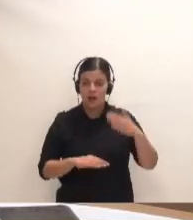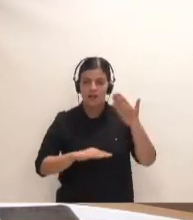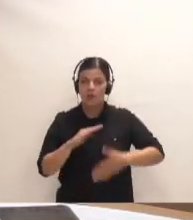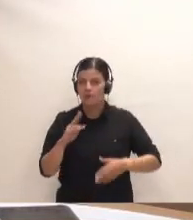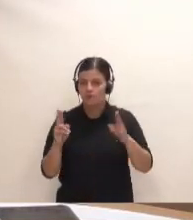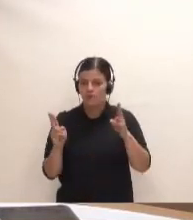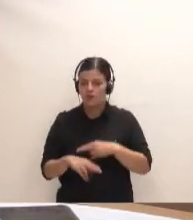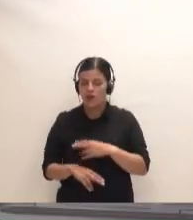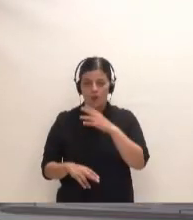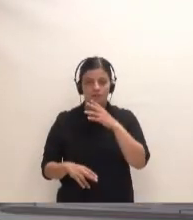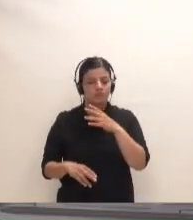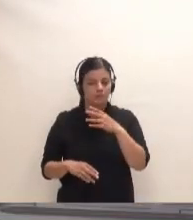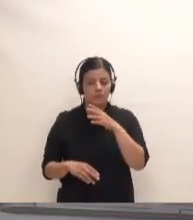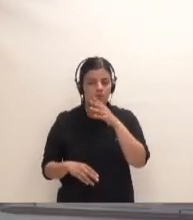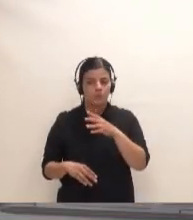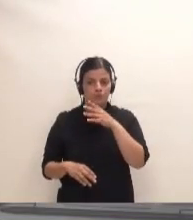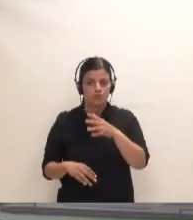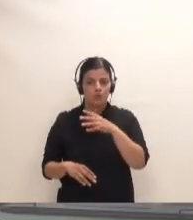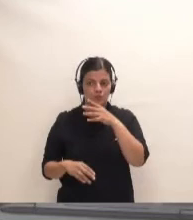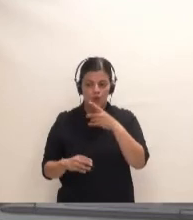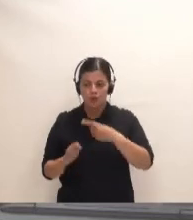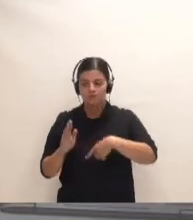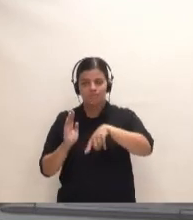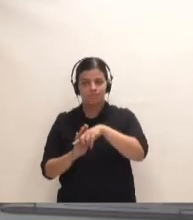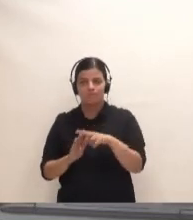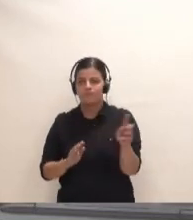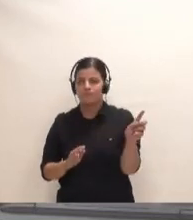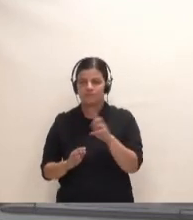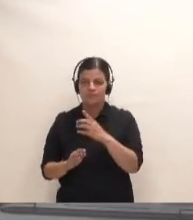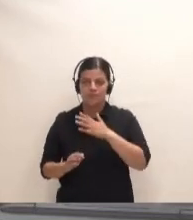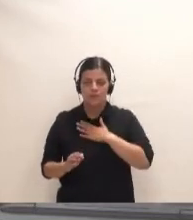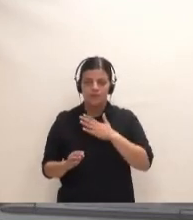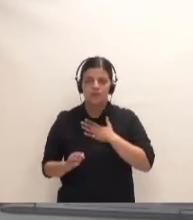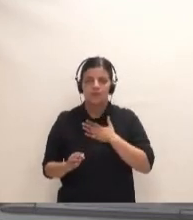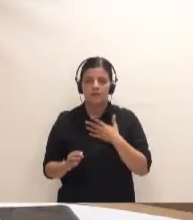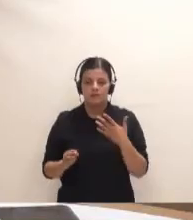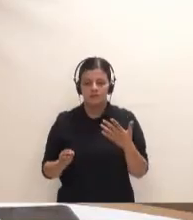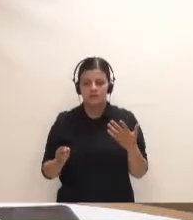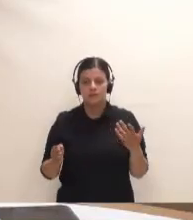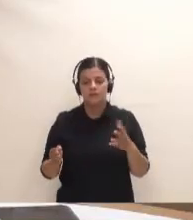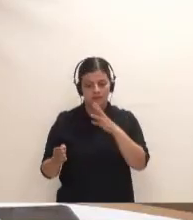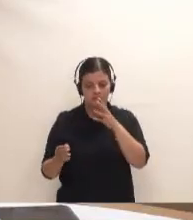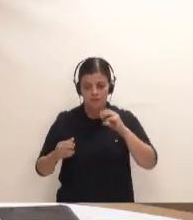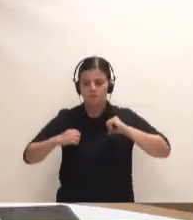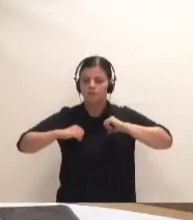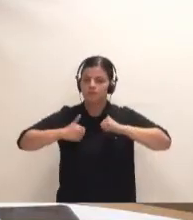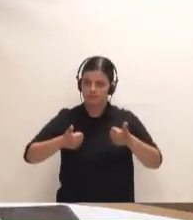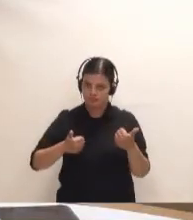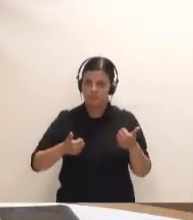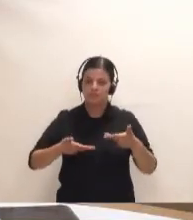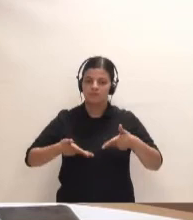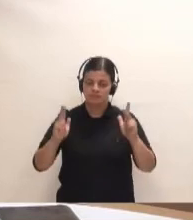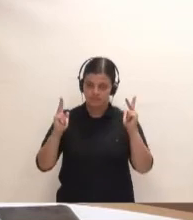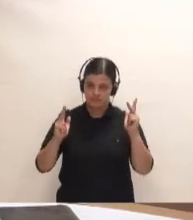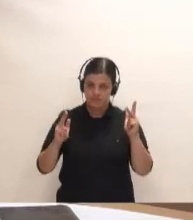produce por la no ascripción del dominio, que hubiera permitido iniciar las obras, en su caso, y